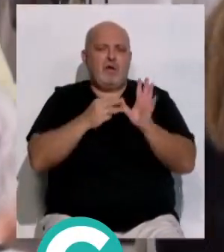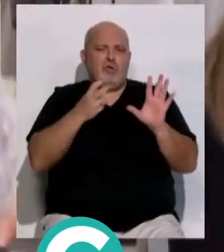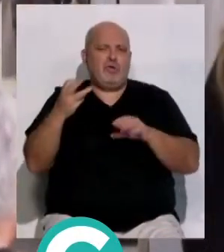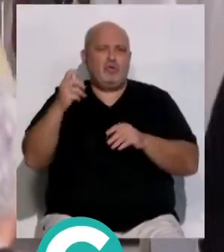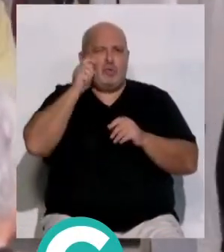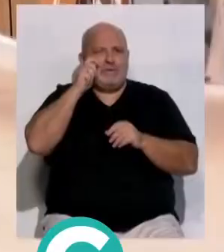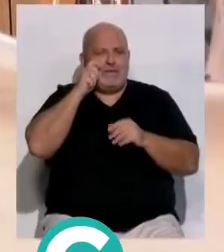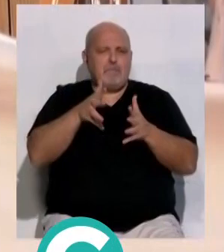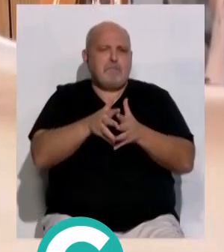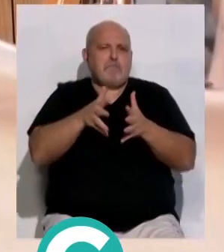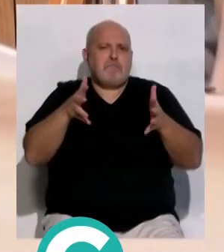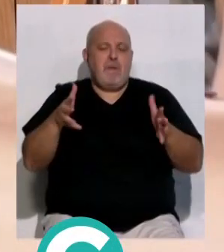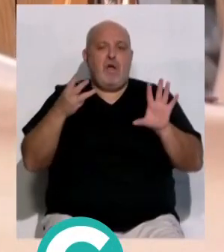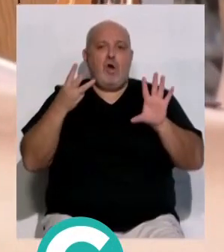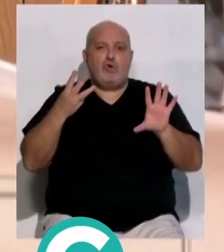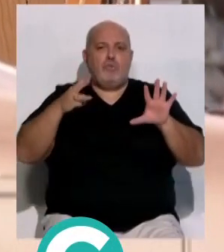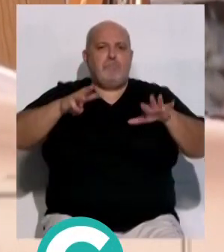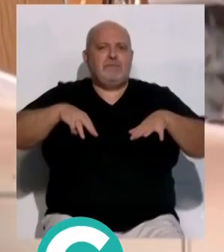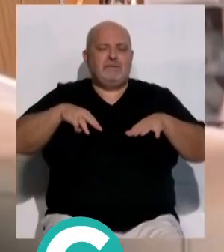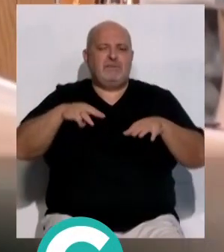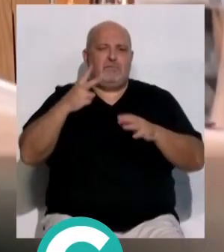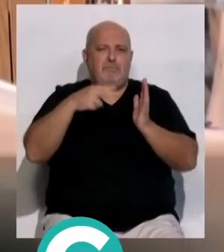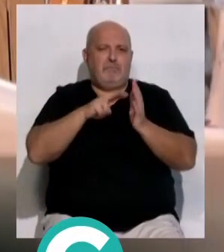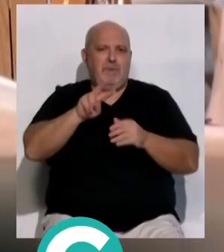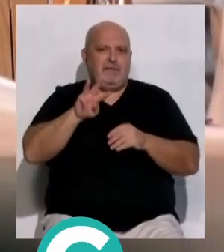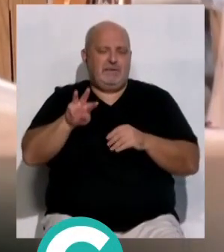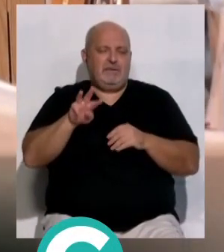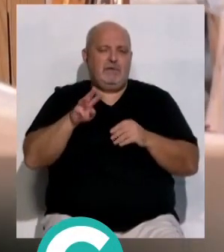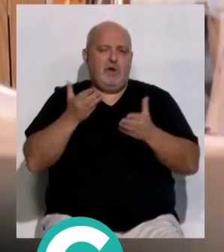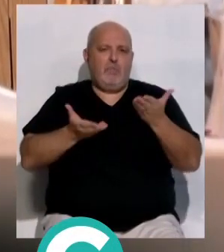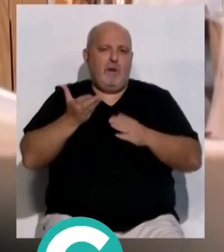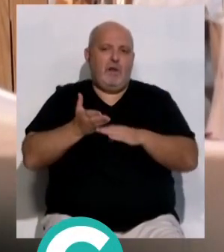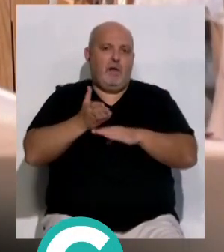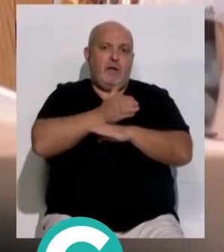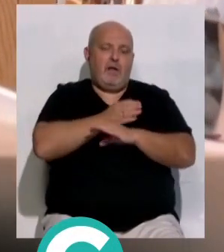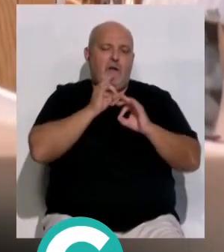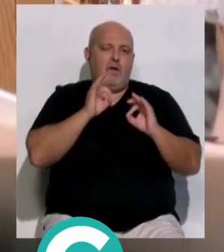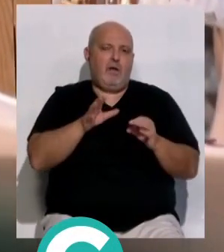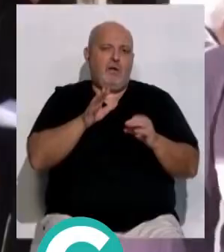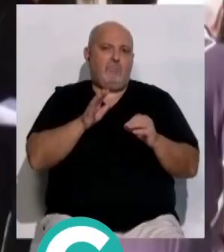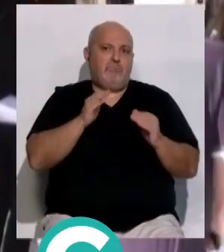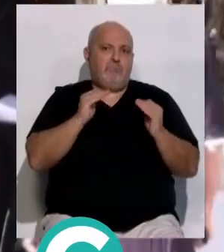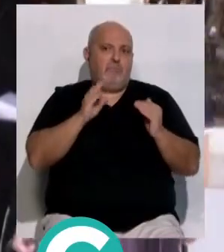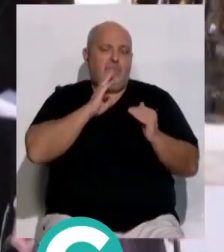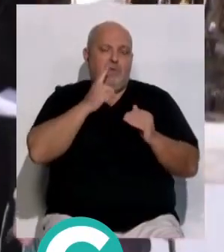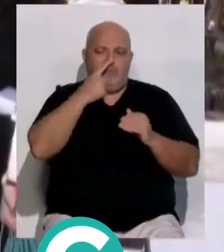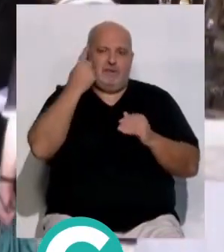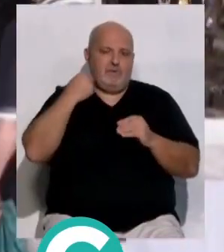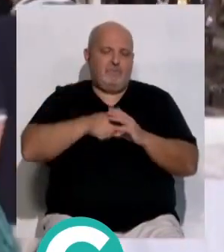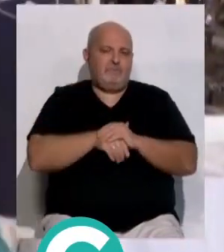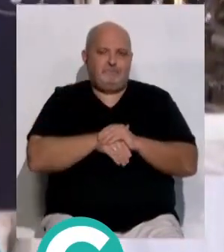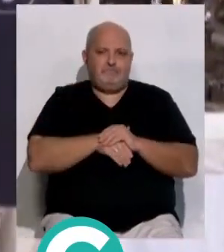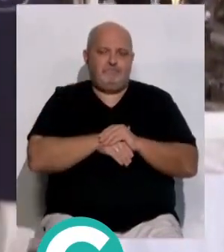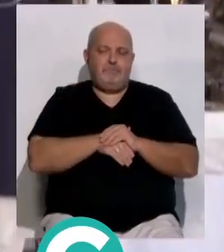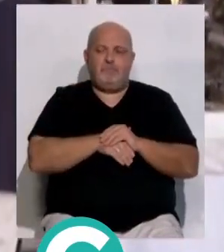turistas en los 8 primeros meses de 2023 con respecto al mismo espacio temporal del año anterior.